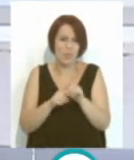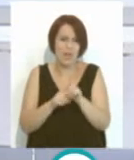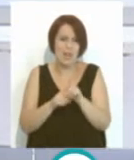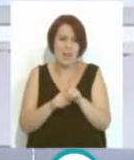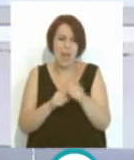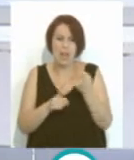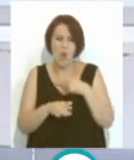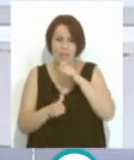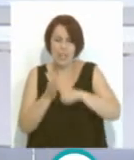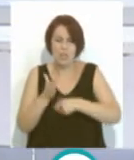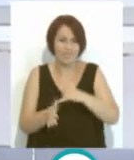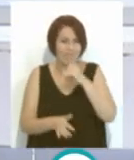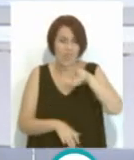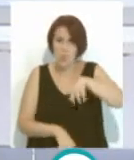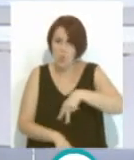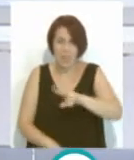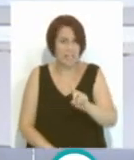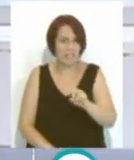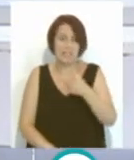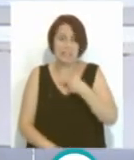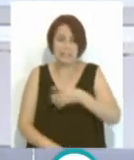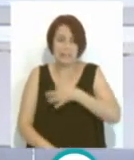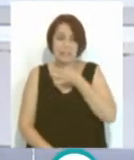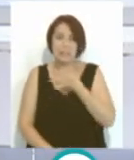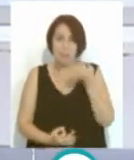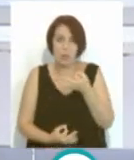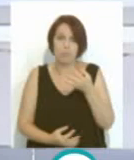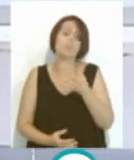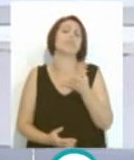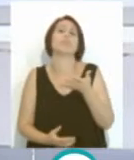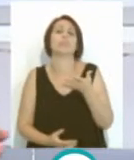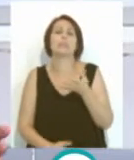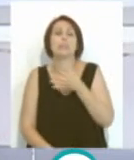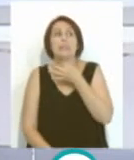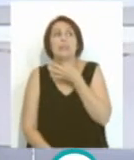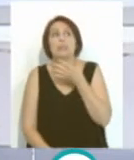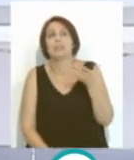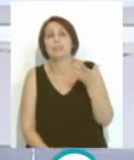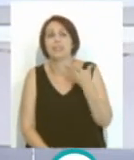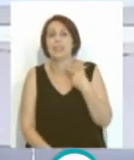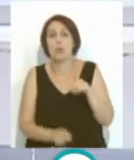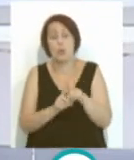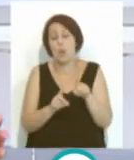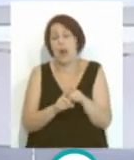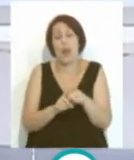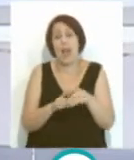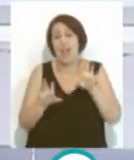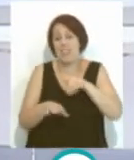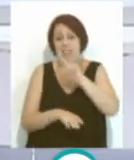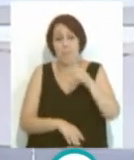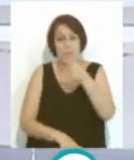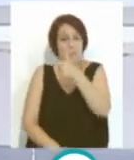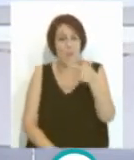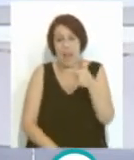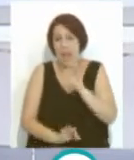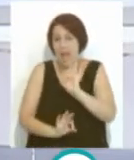una forma adecuada, que le íbamos a pasar canuta. Y pasar la canuta es el signo del Cádiz en primera división. Cada vez que